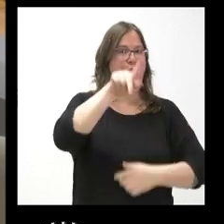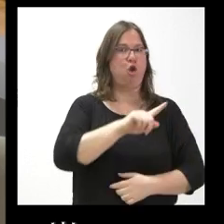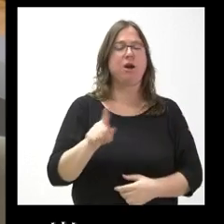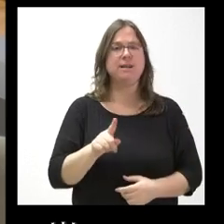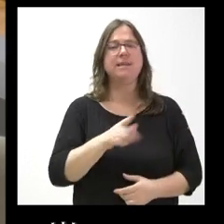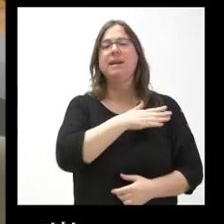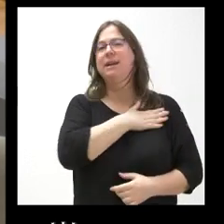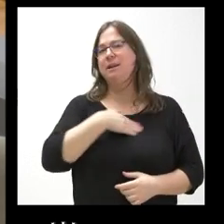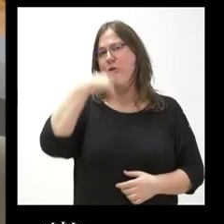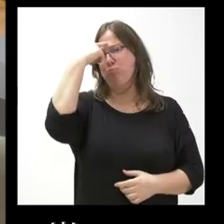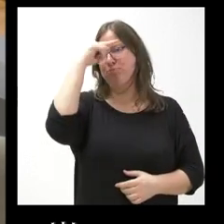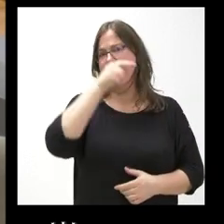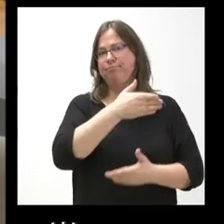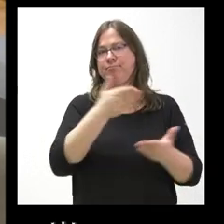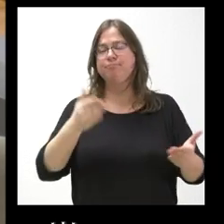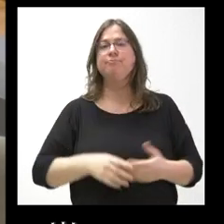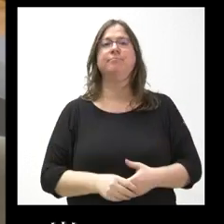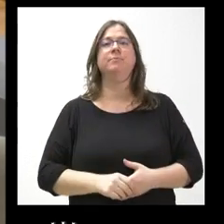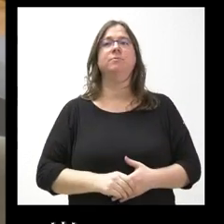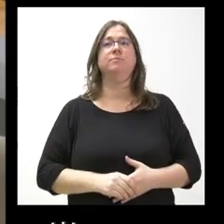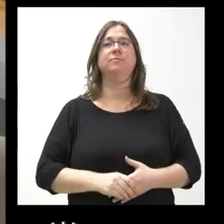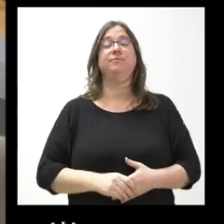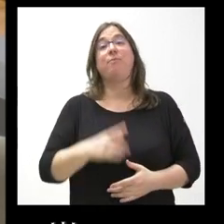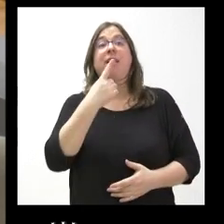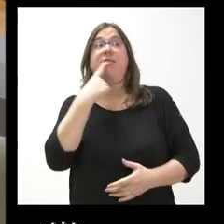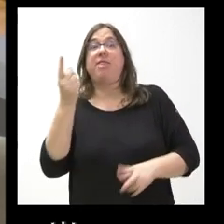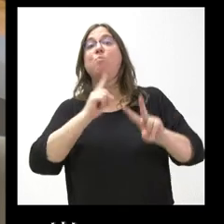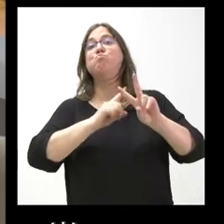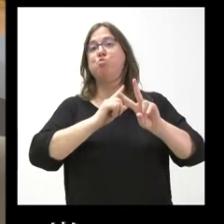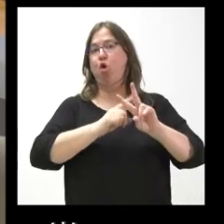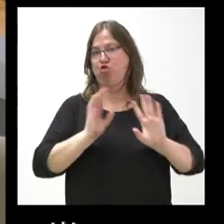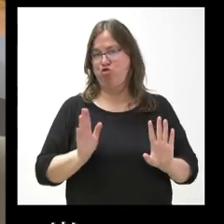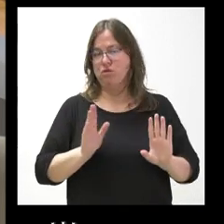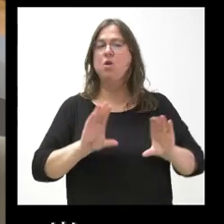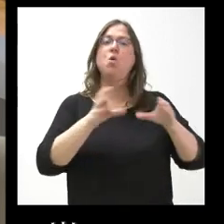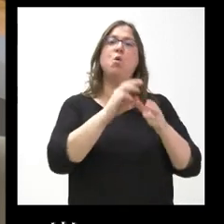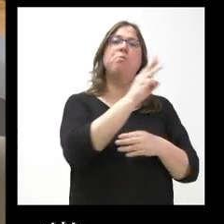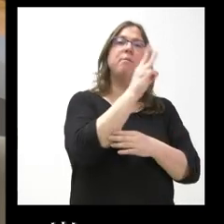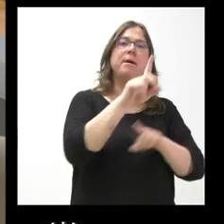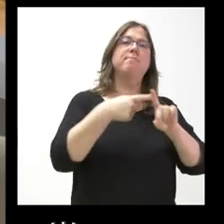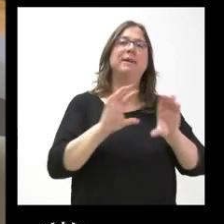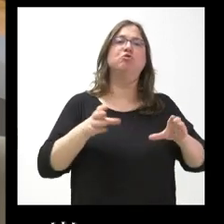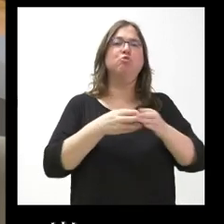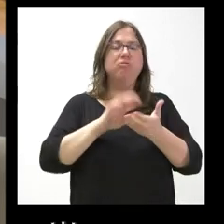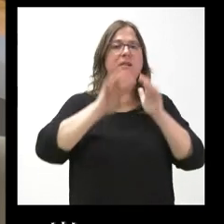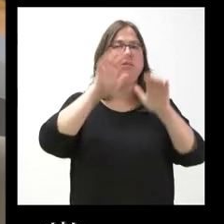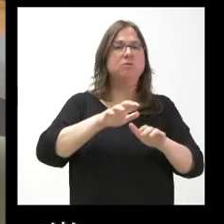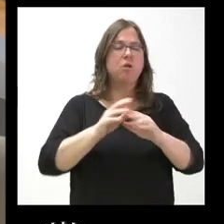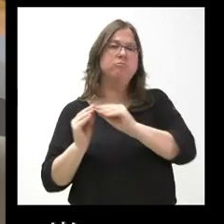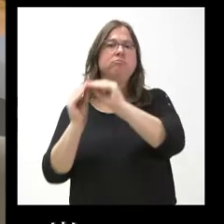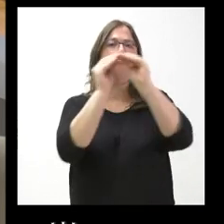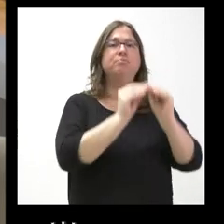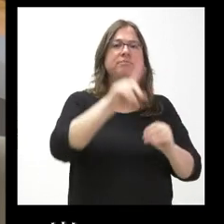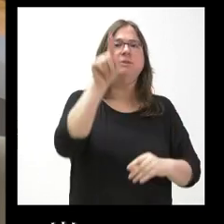Quería saber si desde… bueno, esto es lo que dice Vox, si desde el Partido Popular en la Junta de Castilla y León se comparte esta